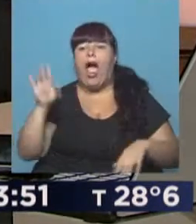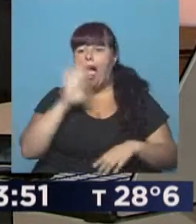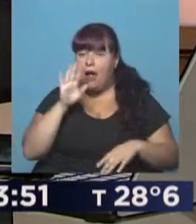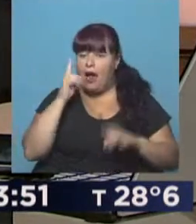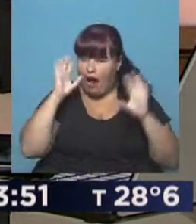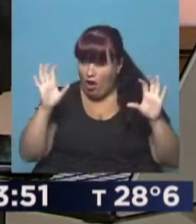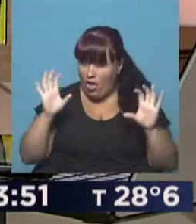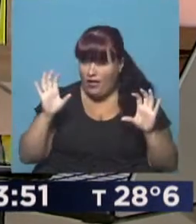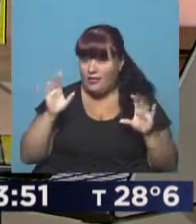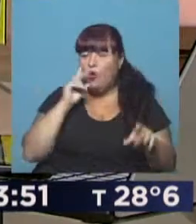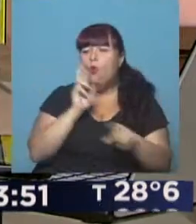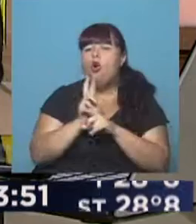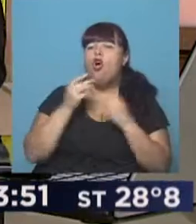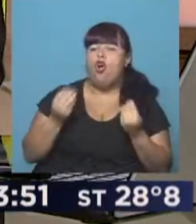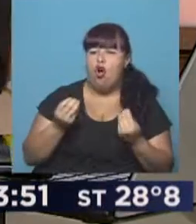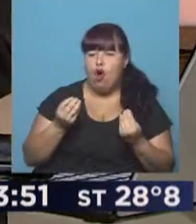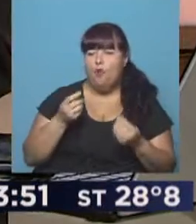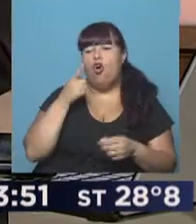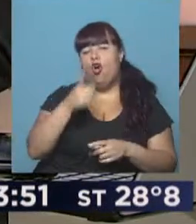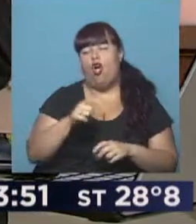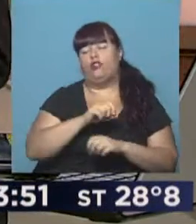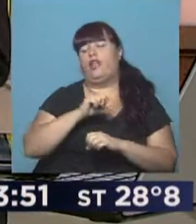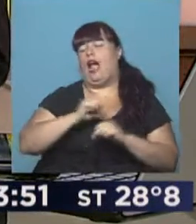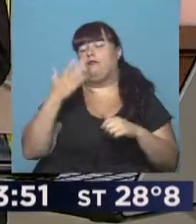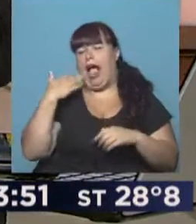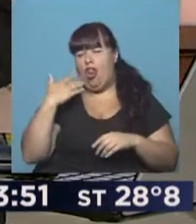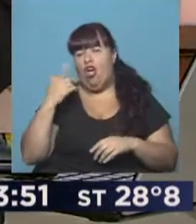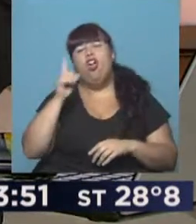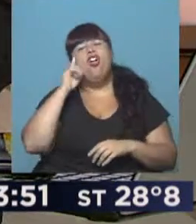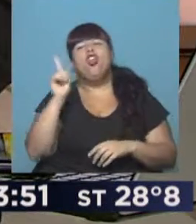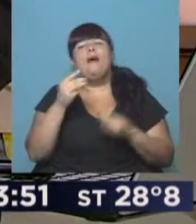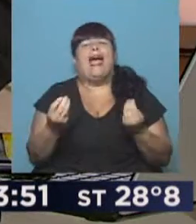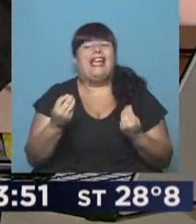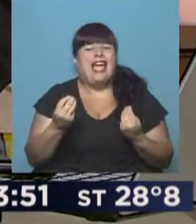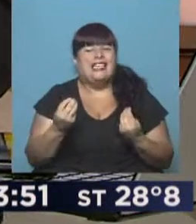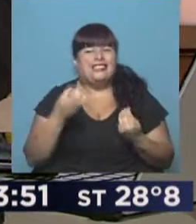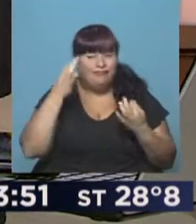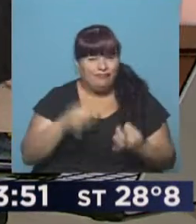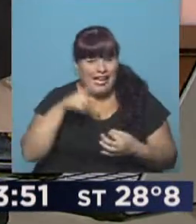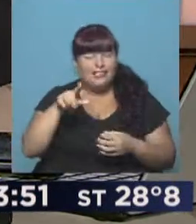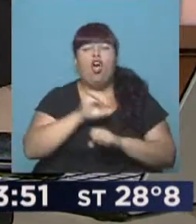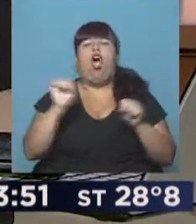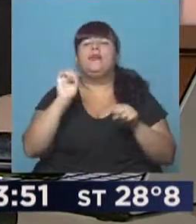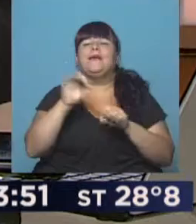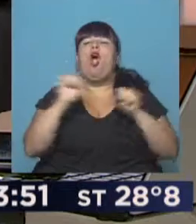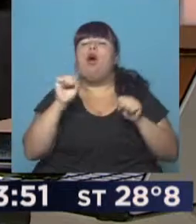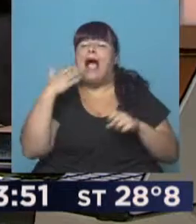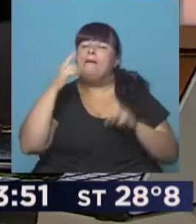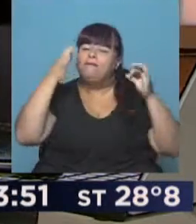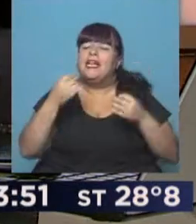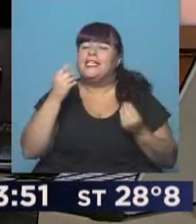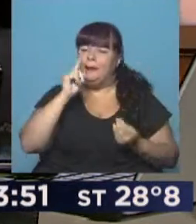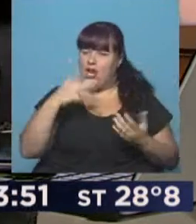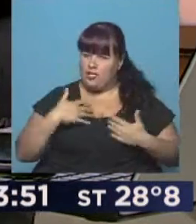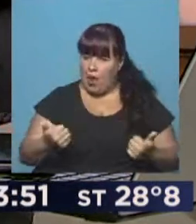los cuidados para evitar el golpe de calor. Y uno por ahí no tiene en cuenta lo que es justamente este golpe de calor, que es muy peligroso para la